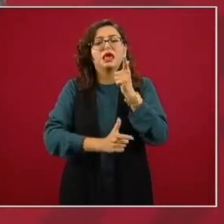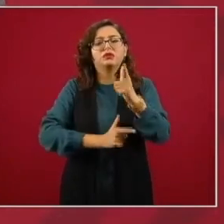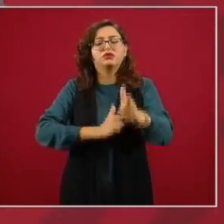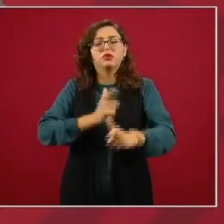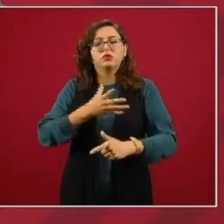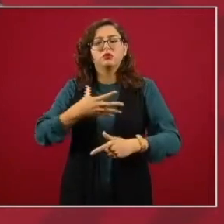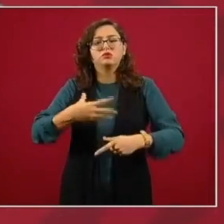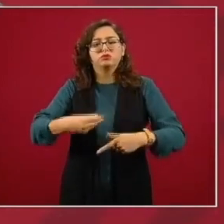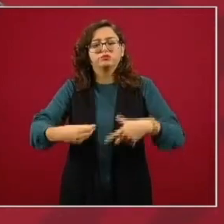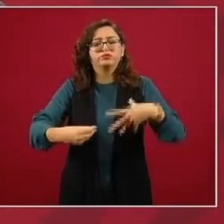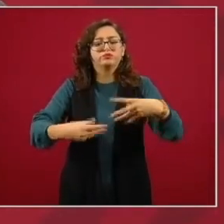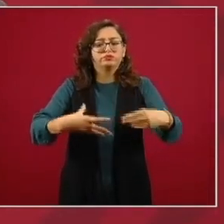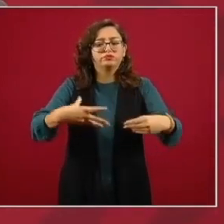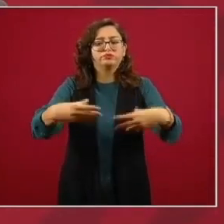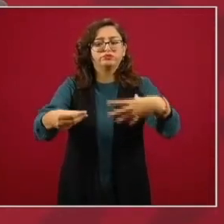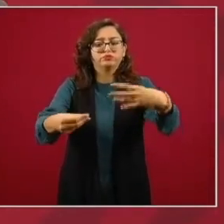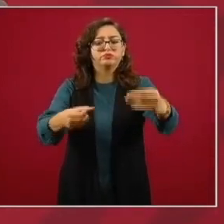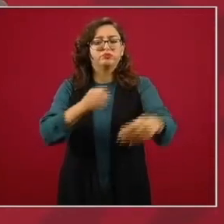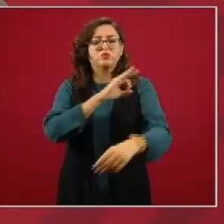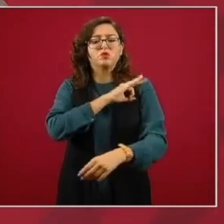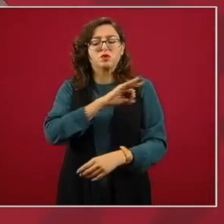y lo podemos ver